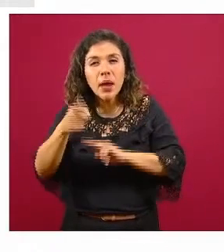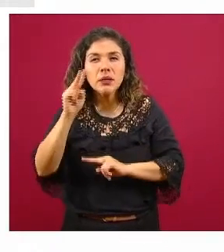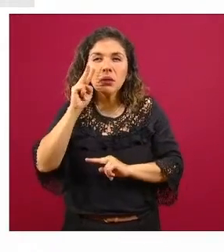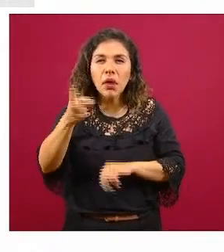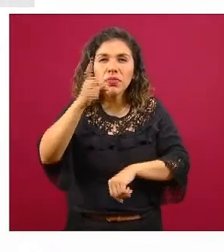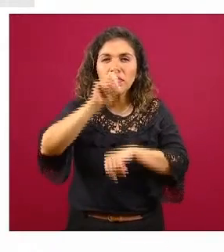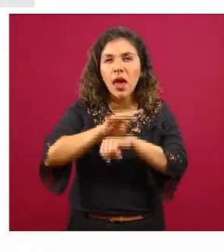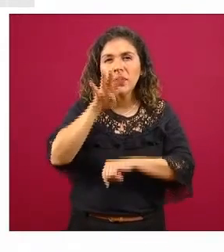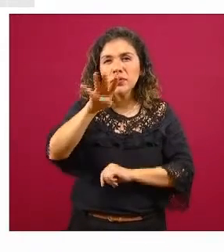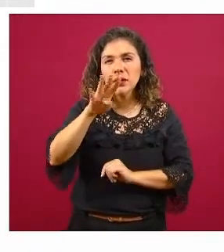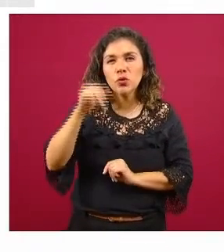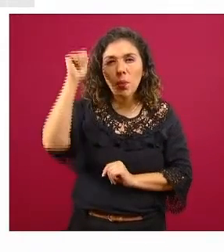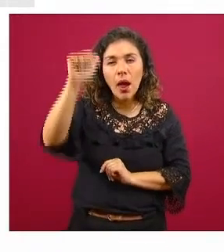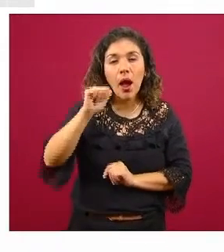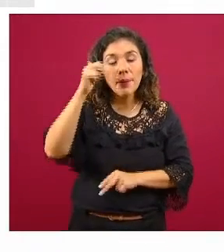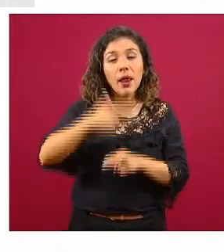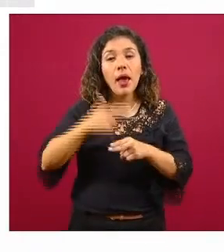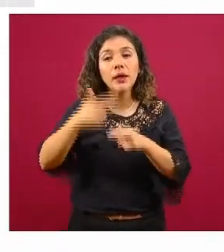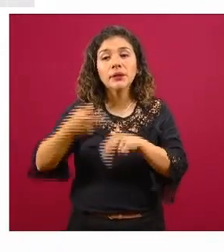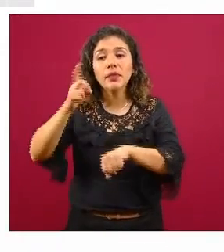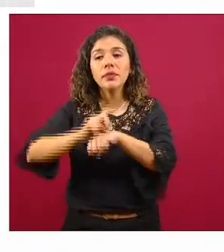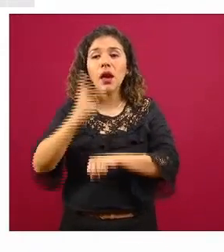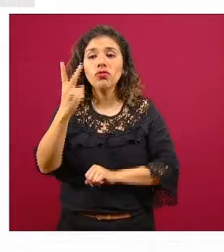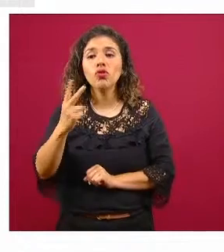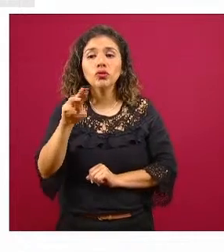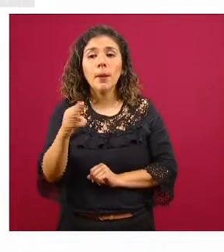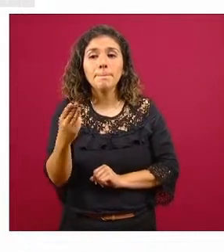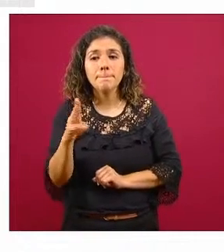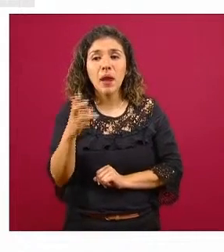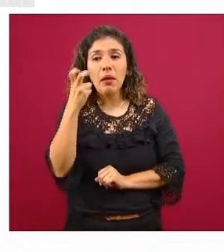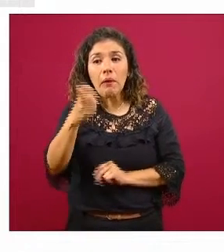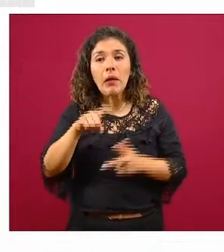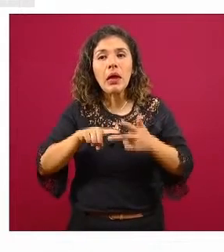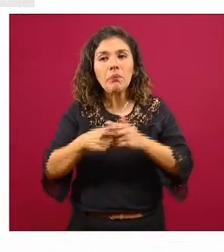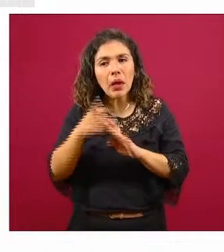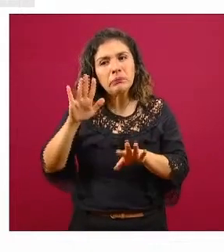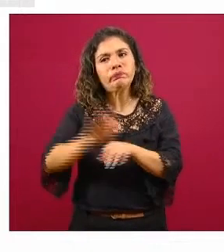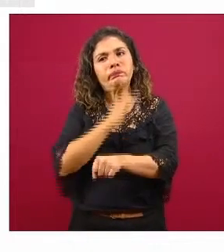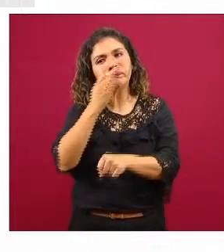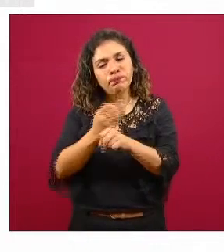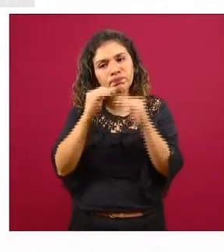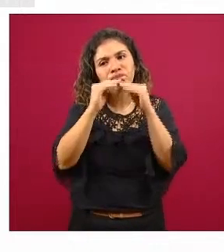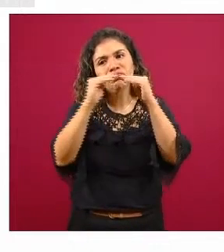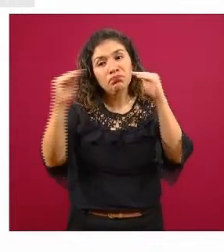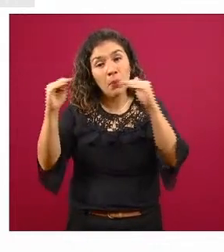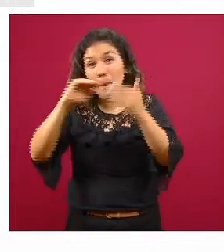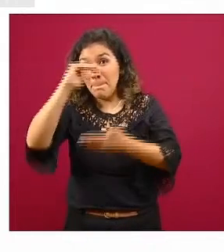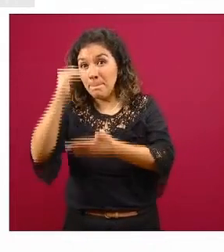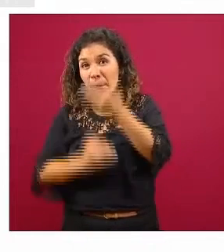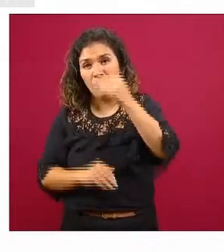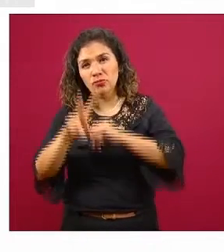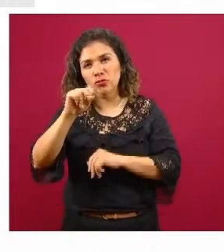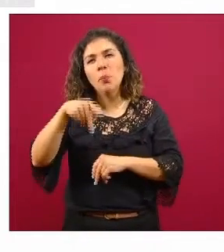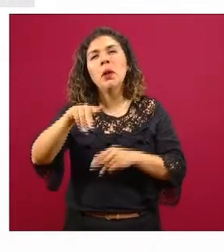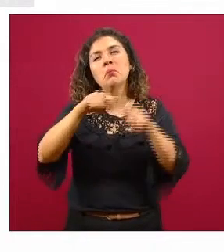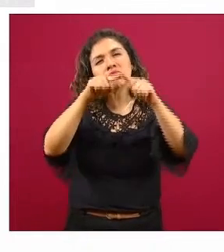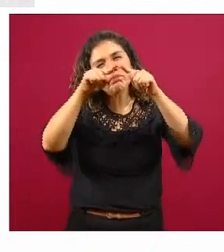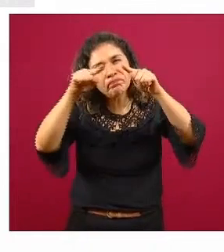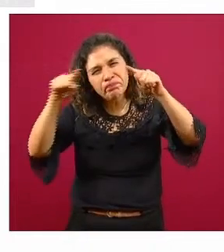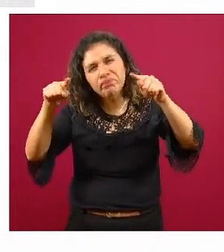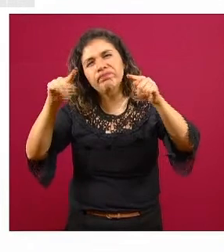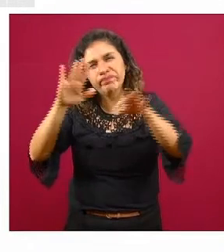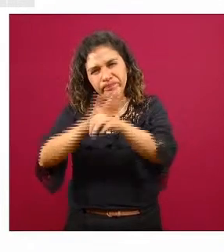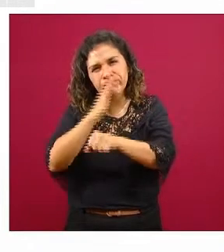pueden ver el 19 de abril hasta llegar al 2 de mayo en donde comenzó a estabilizarse no es que disminuiera pero comenzó a estabilizarse fue una